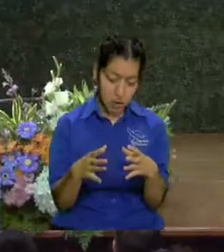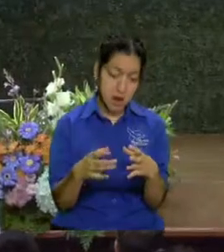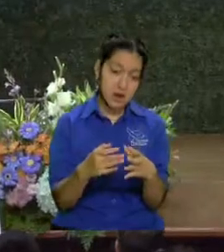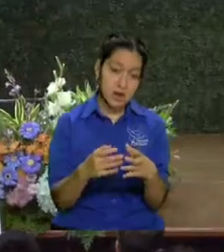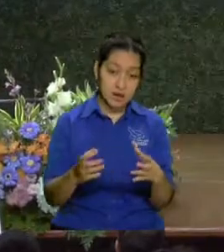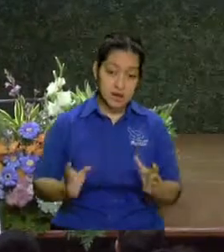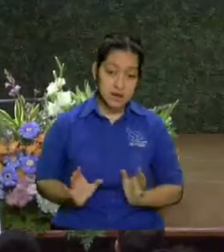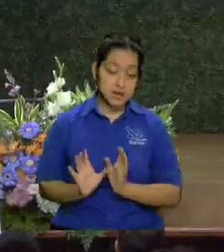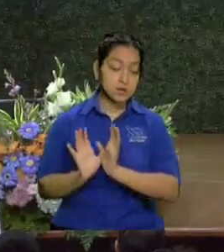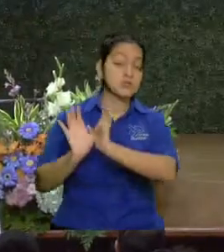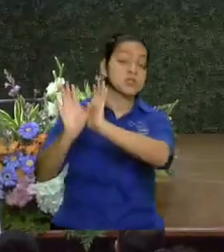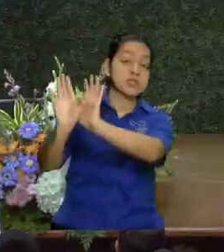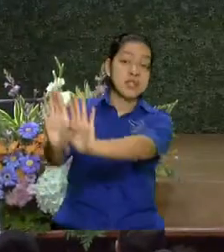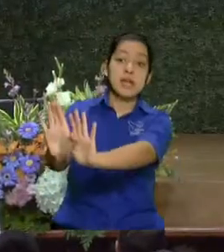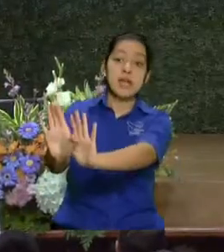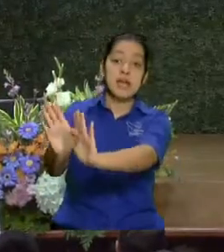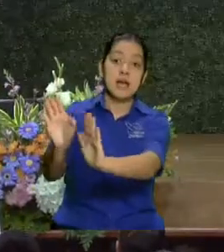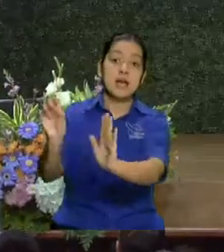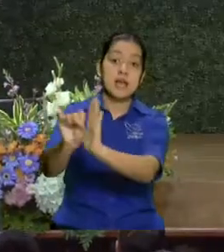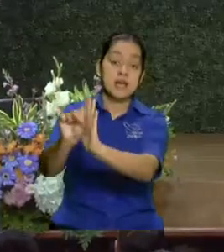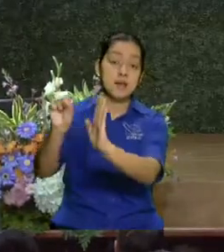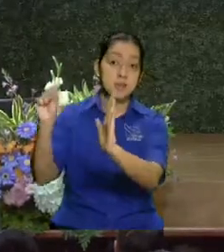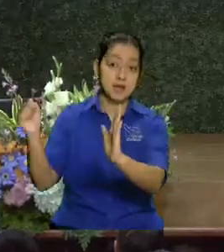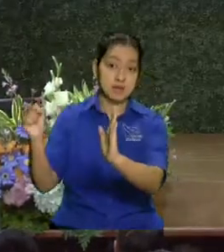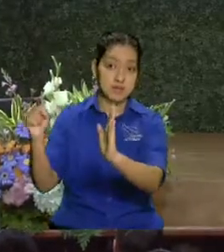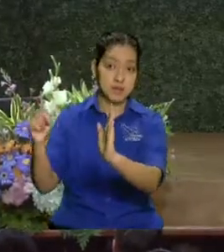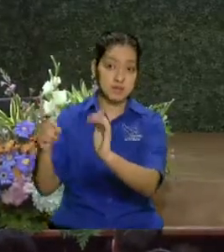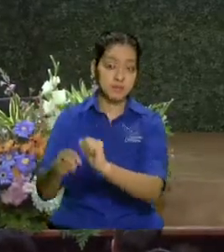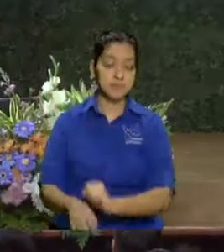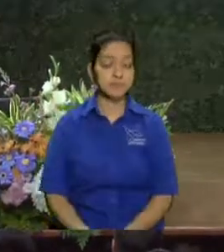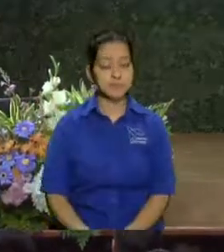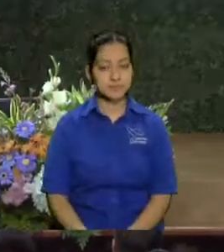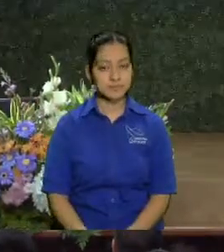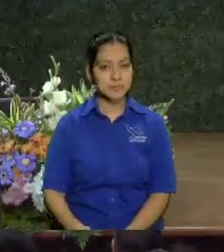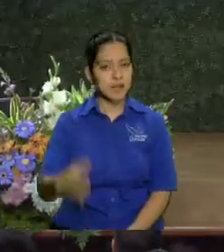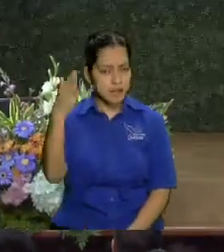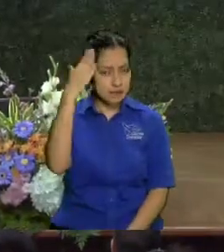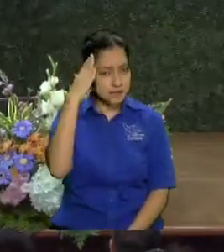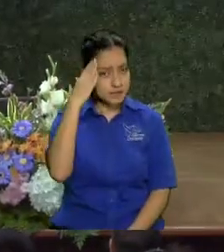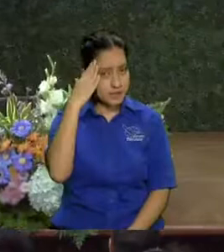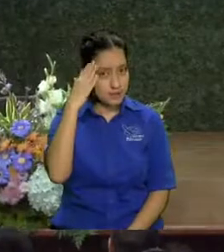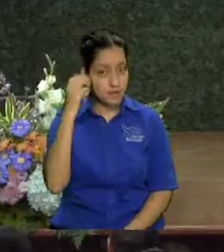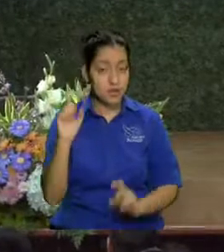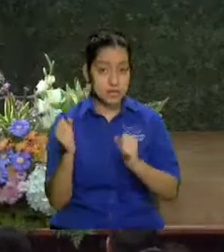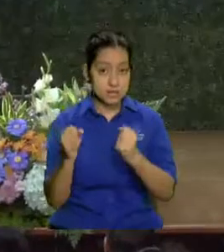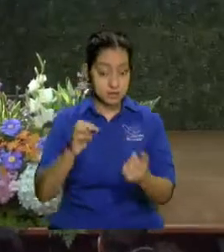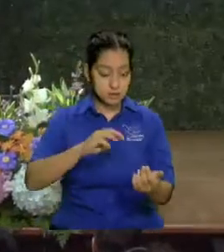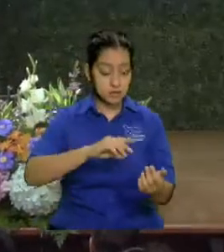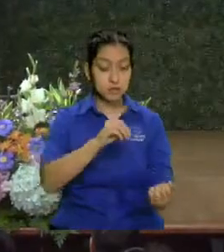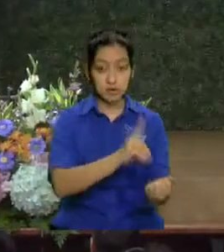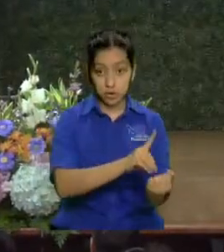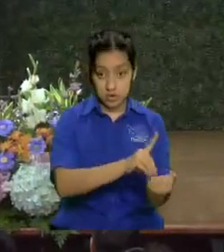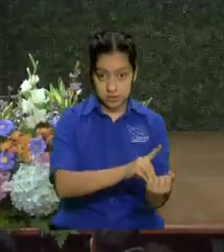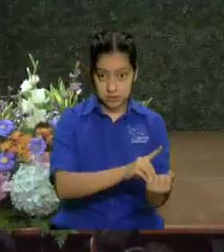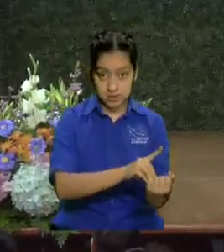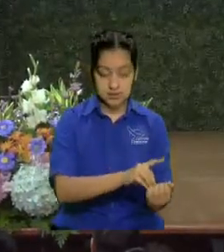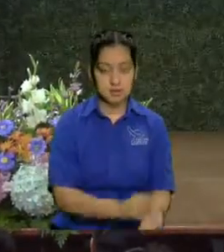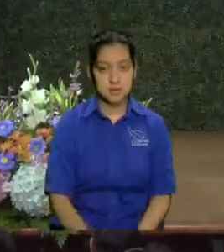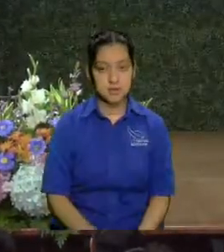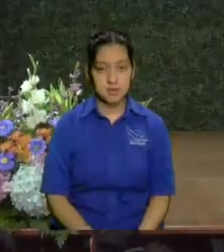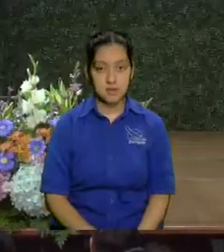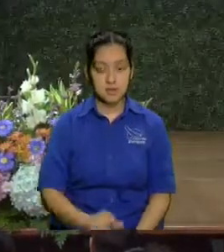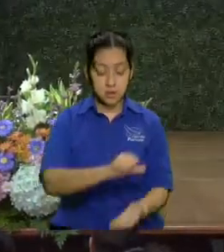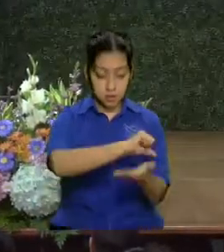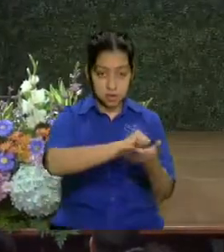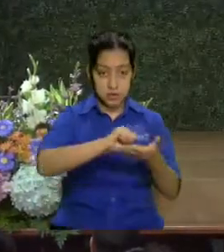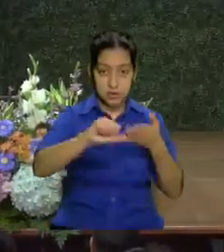ellos antes de entrar a su casa ¿sabe qué hacen los cirujanos y los médicos? sobre